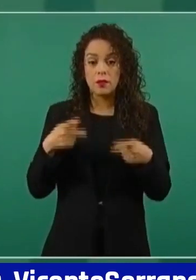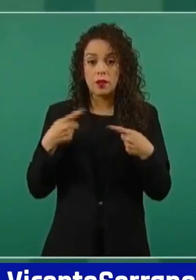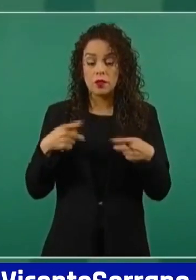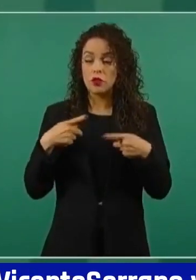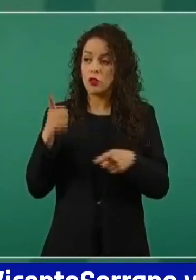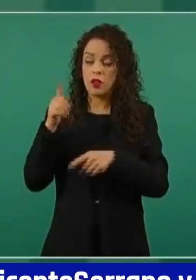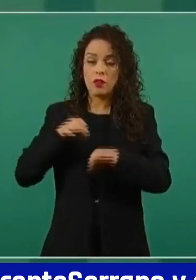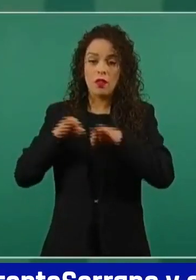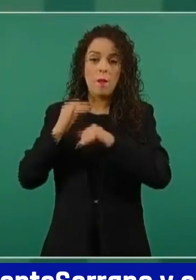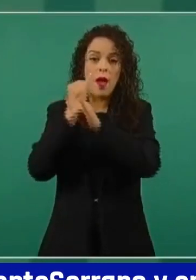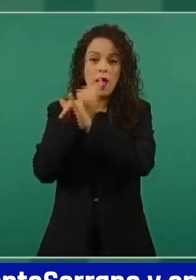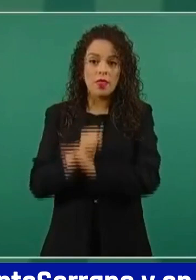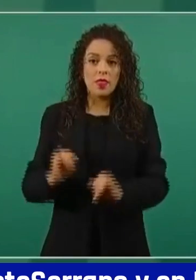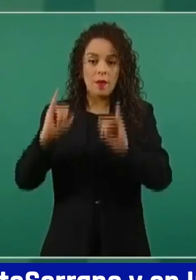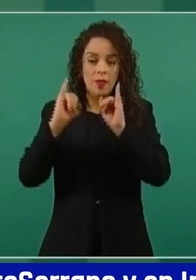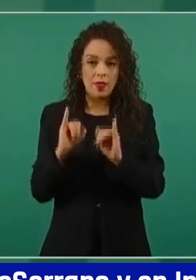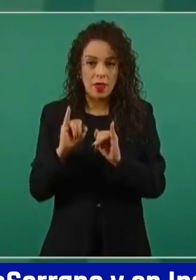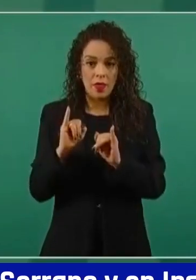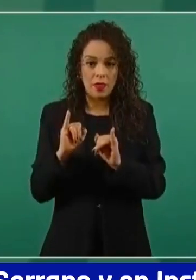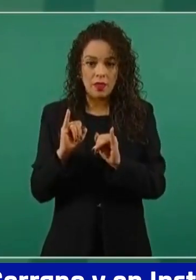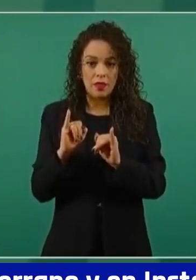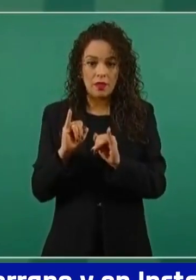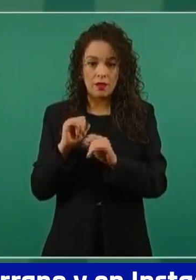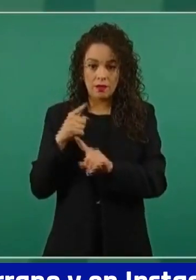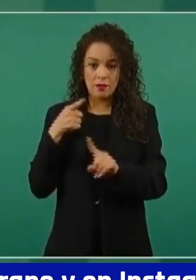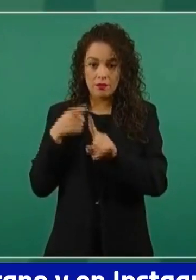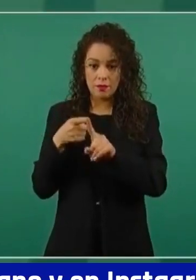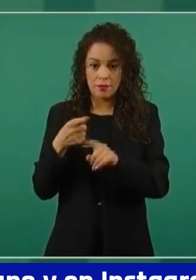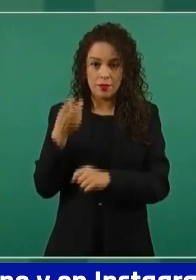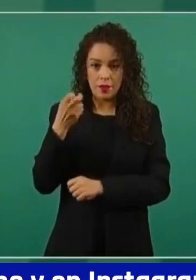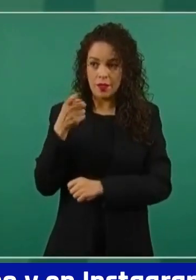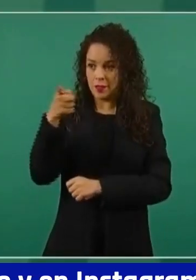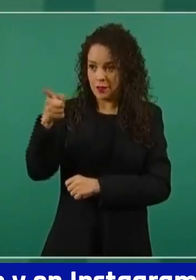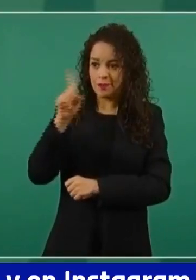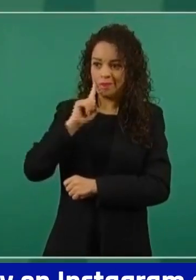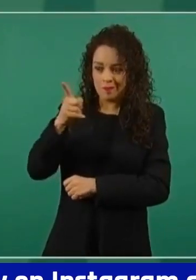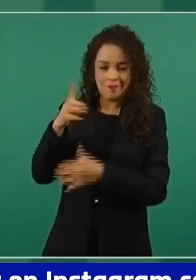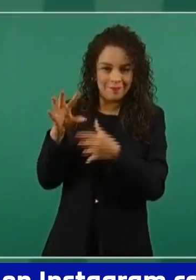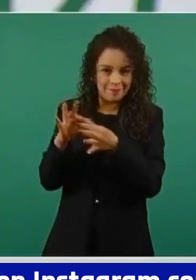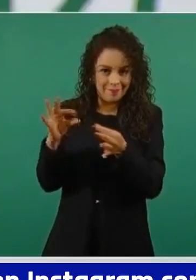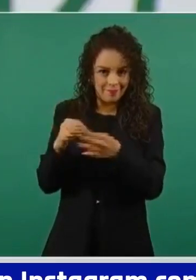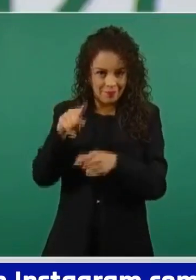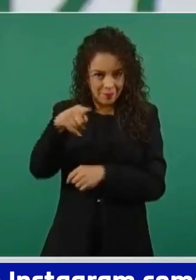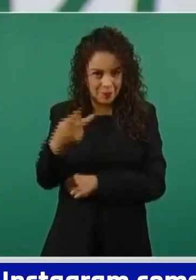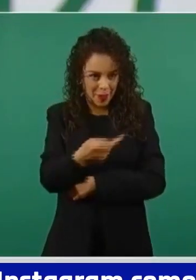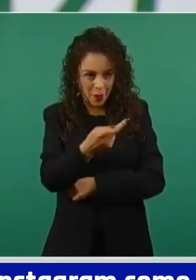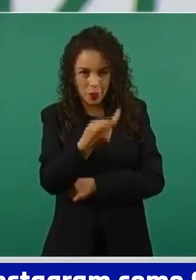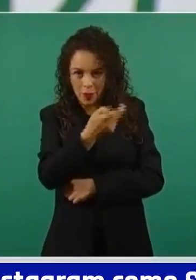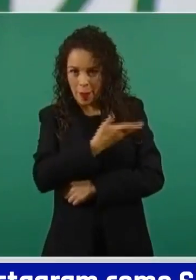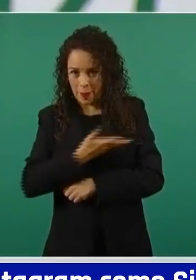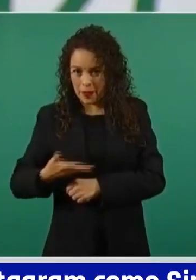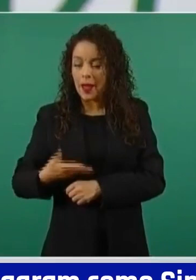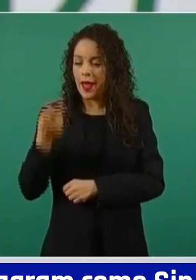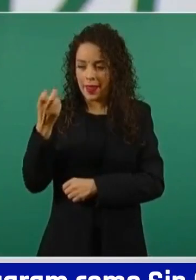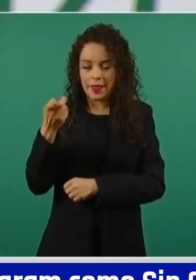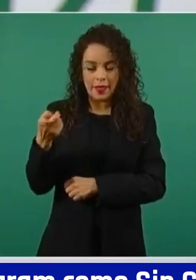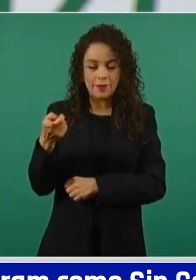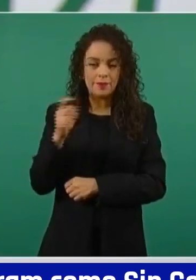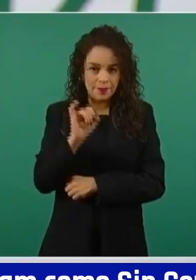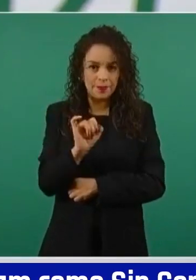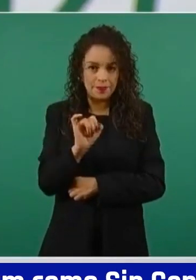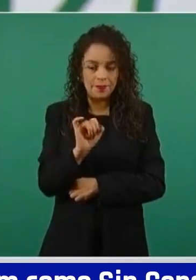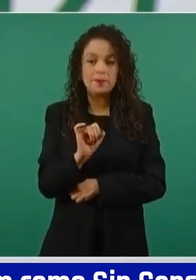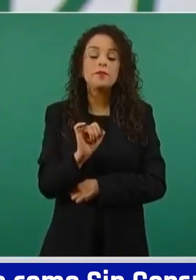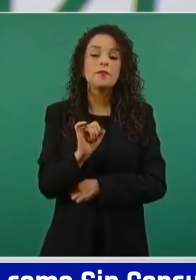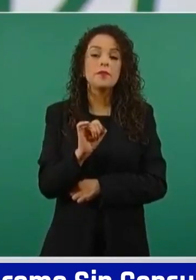independientes, que es a quienes se refiere la compañera, compañera, en su pregunta. Entonces, en 2016